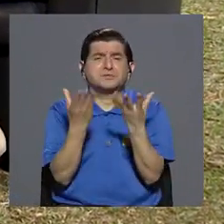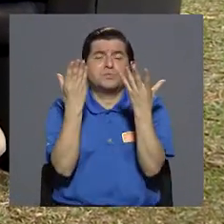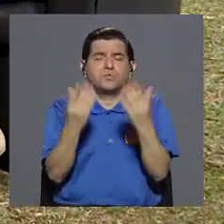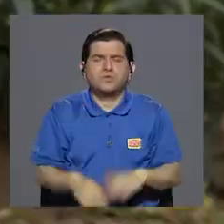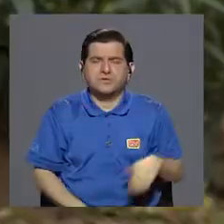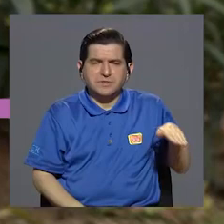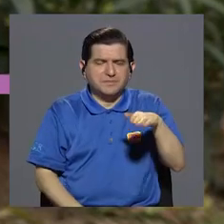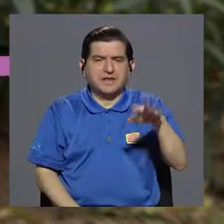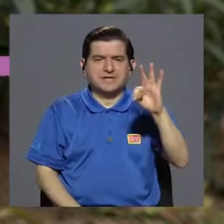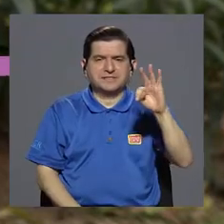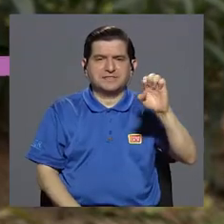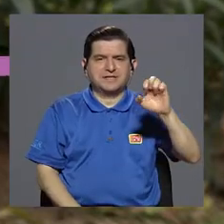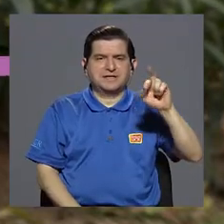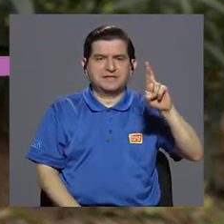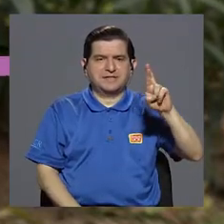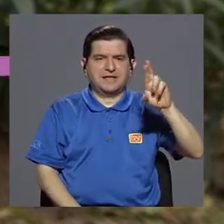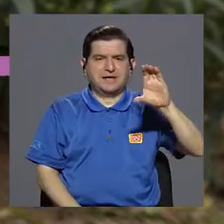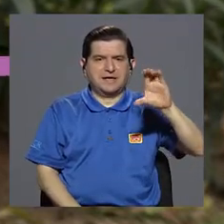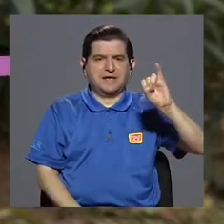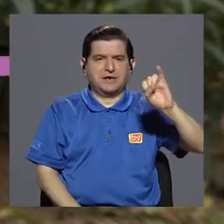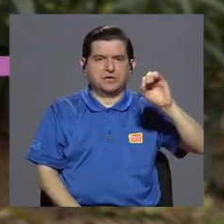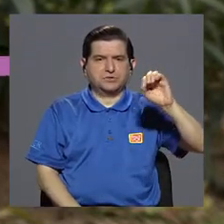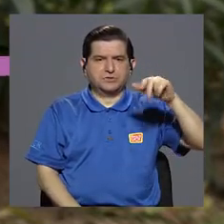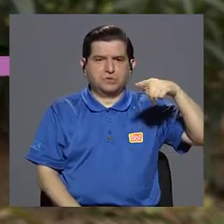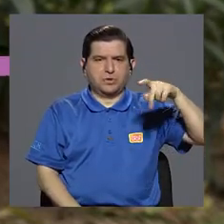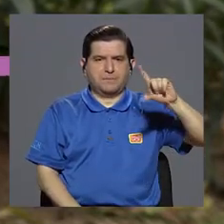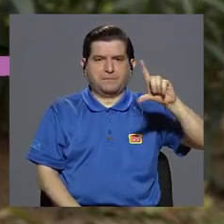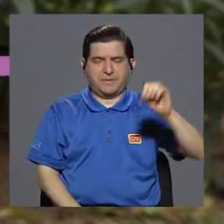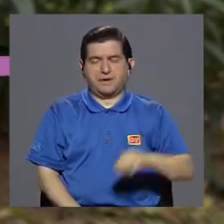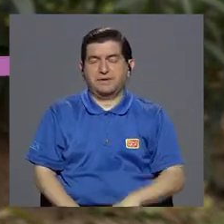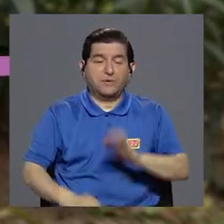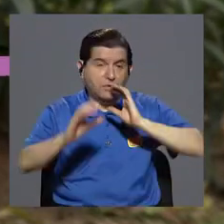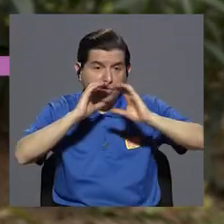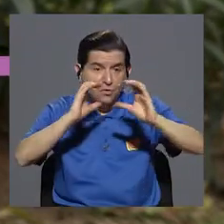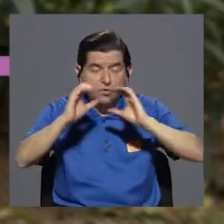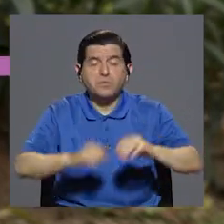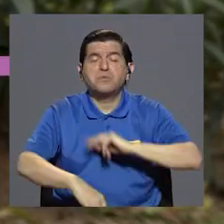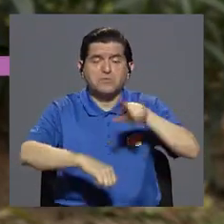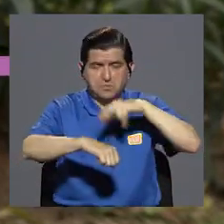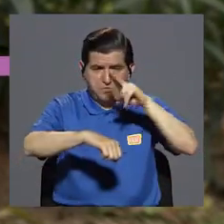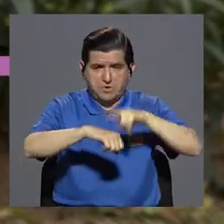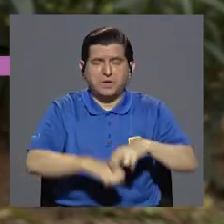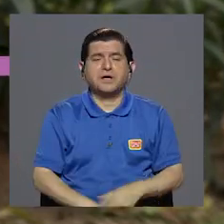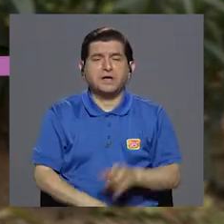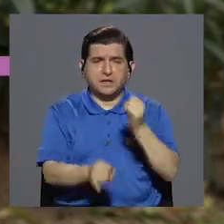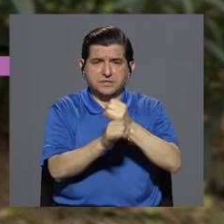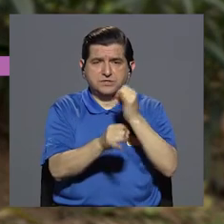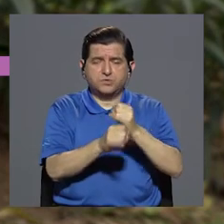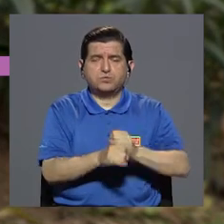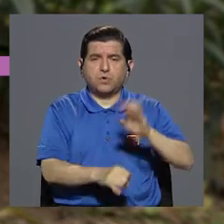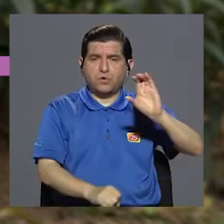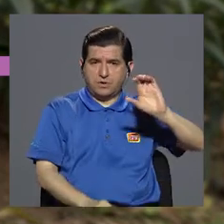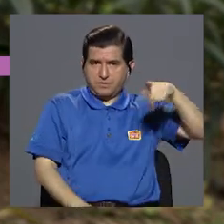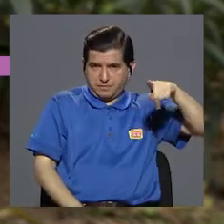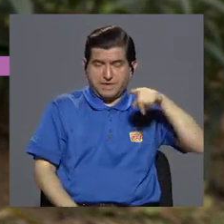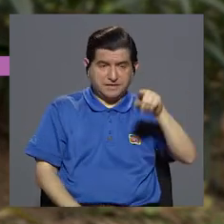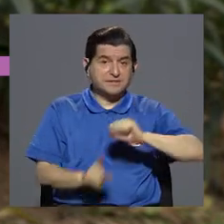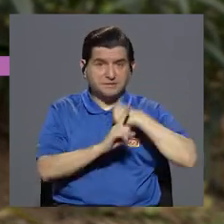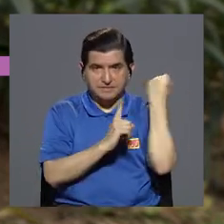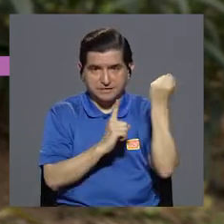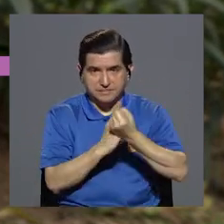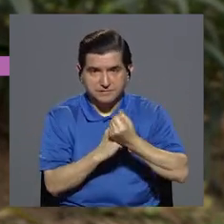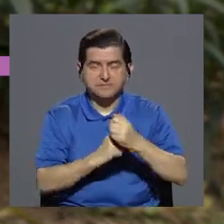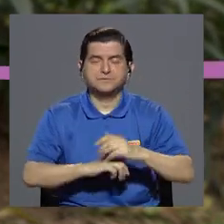terciopelos. De hecho, nosotros recibimos llamadas y comunicaciones con cierta frecuencia en el Instituto Clodomiro Picado de ese tipo de